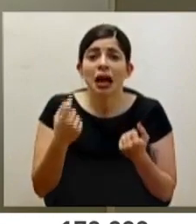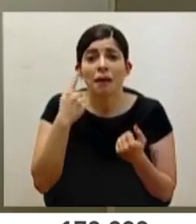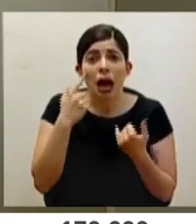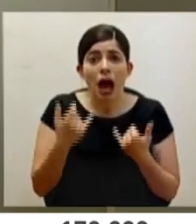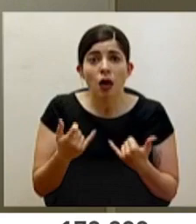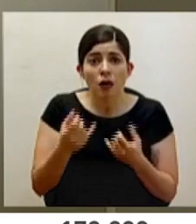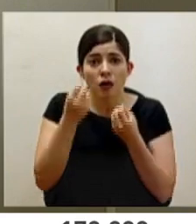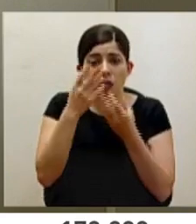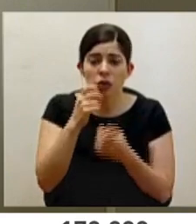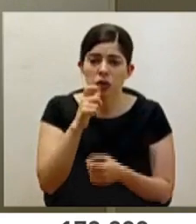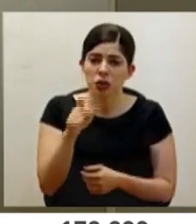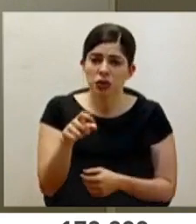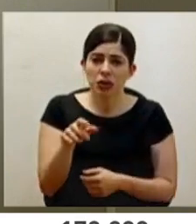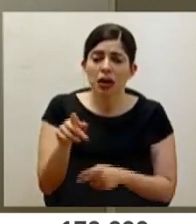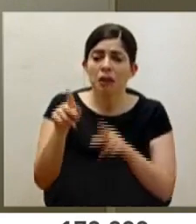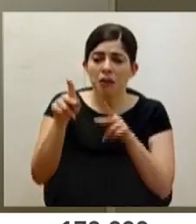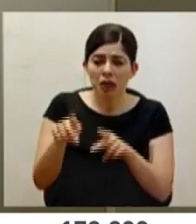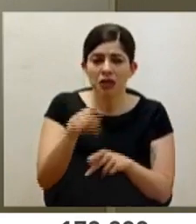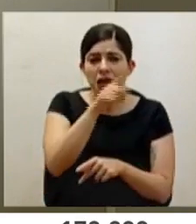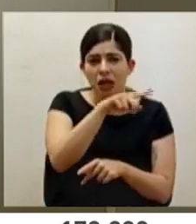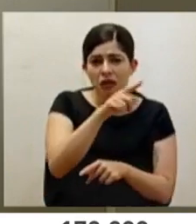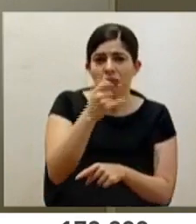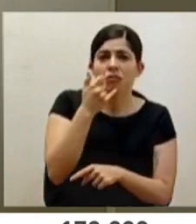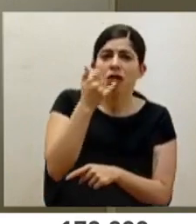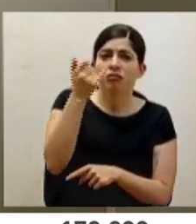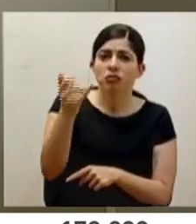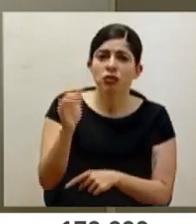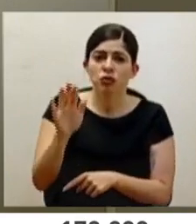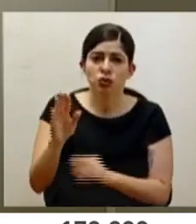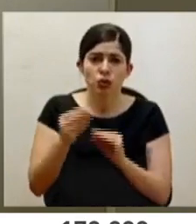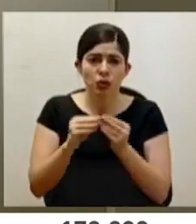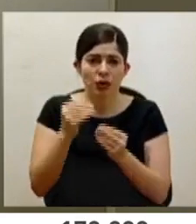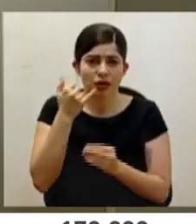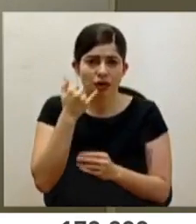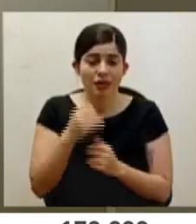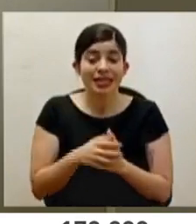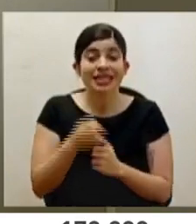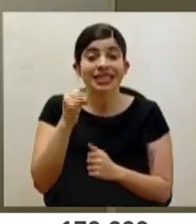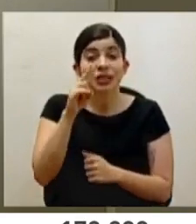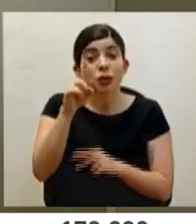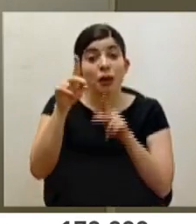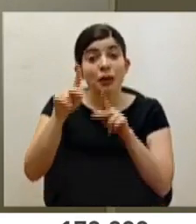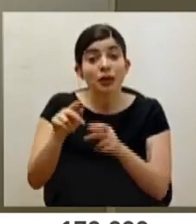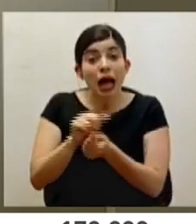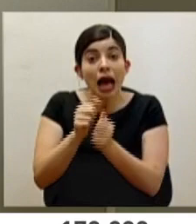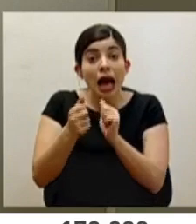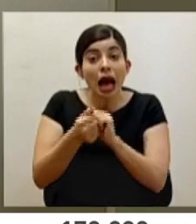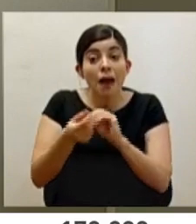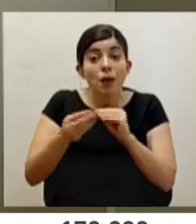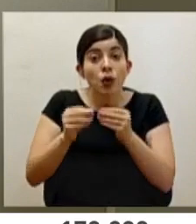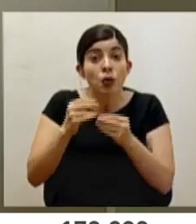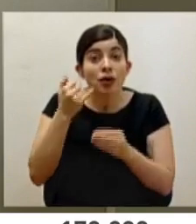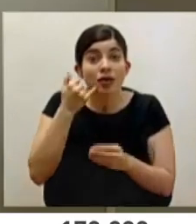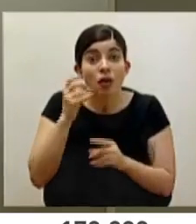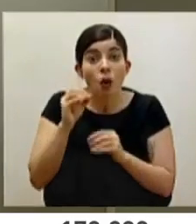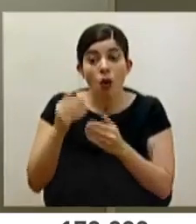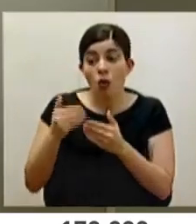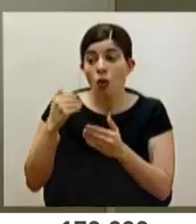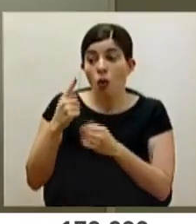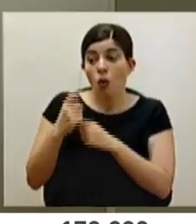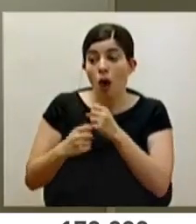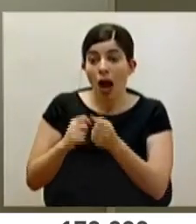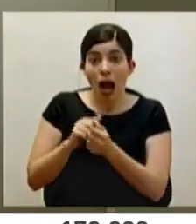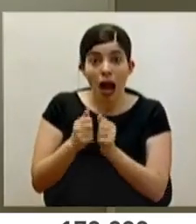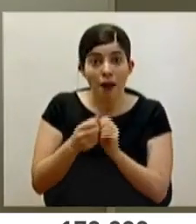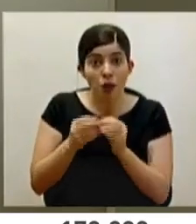actualizar los datos. Esas personas van a ser llamadas a ese número de teléfono. Si alguien cambia el número de teléfono o lo ha cambiado en el último año,